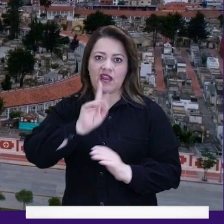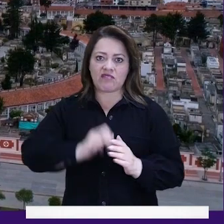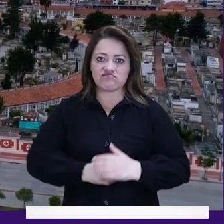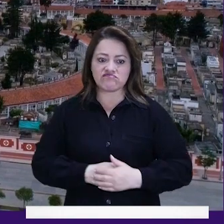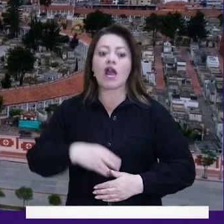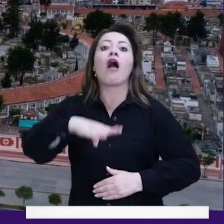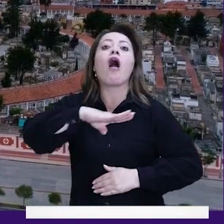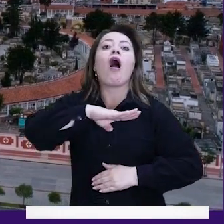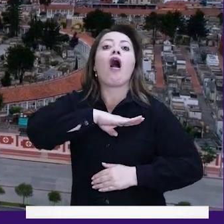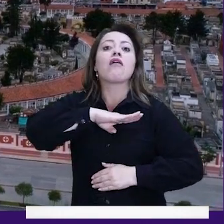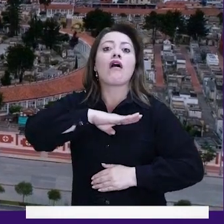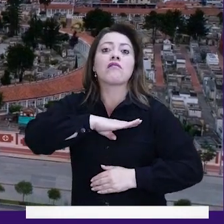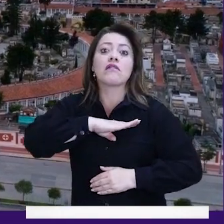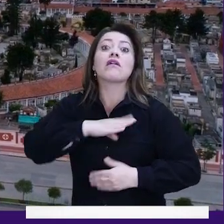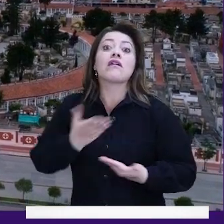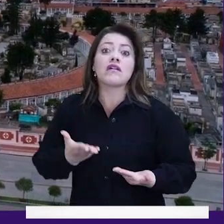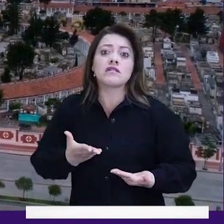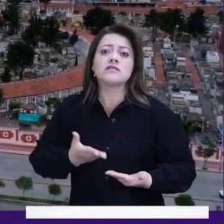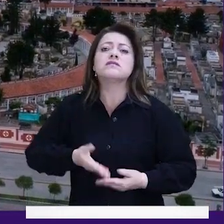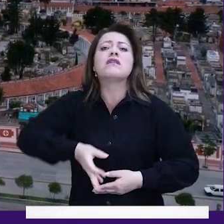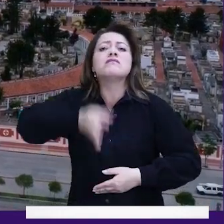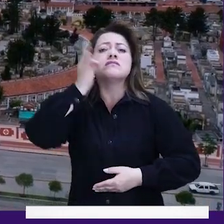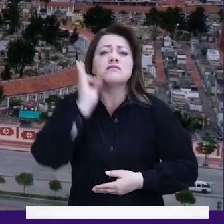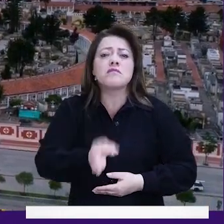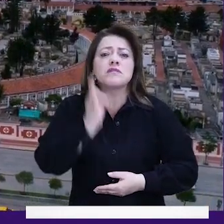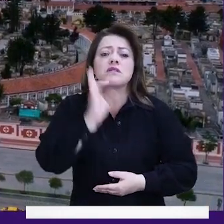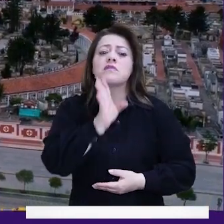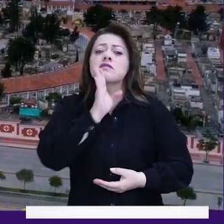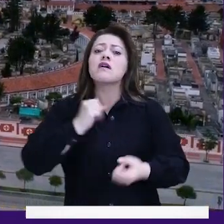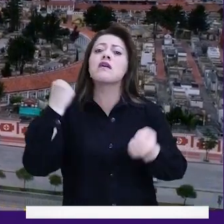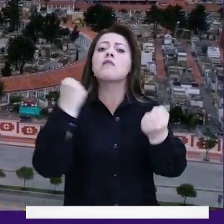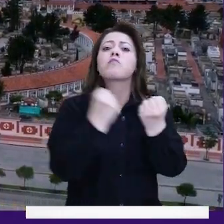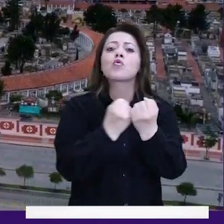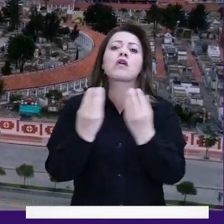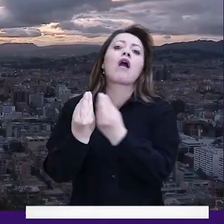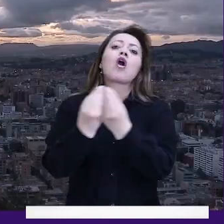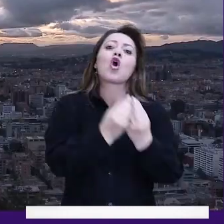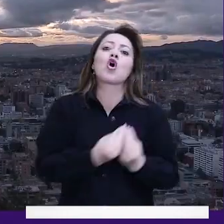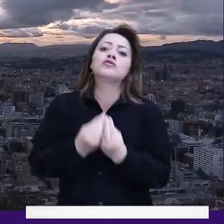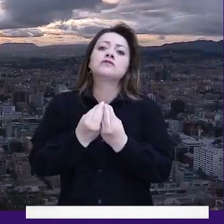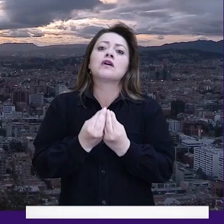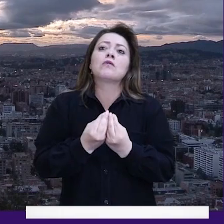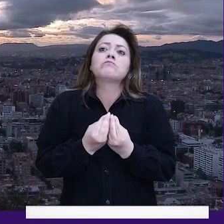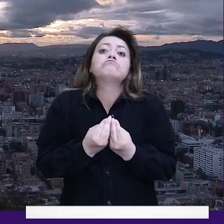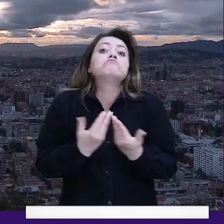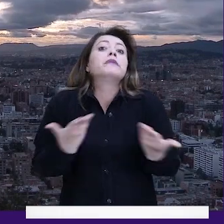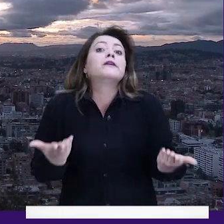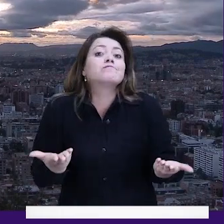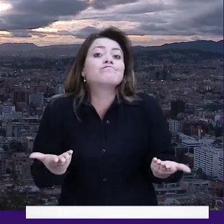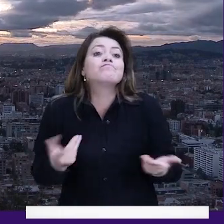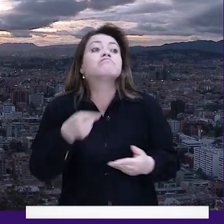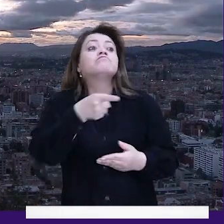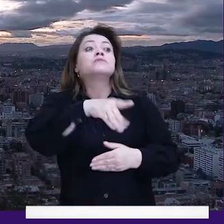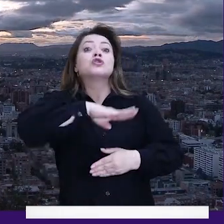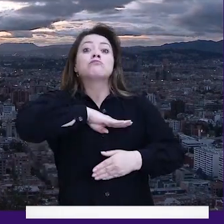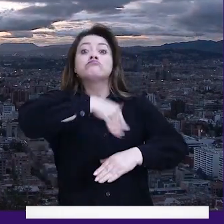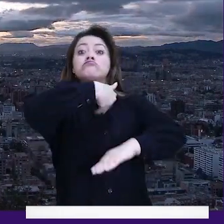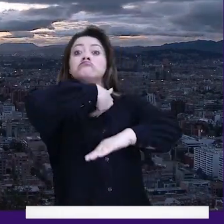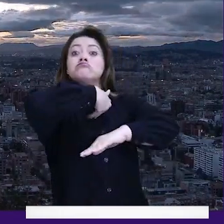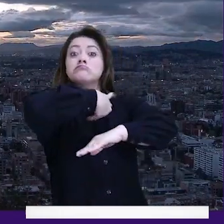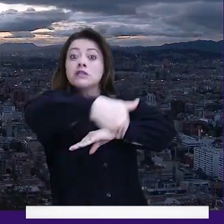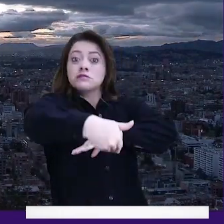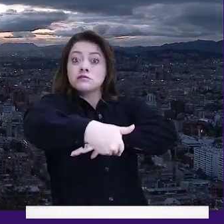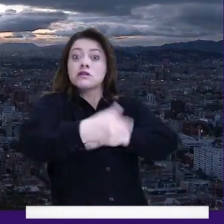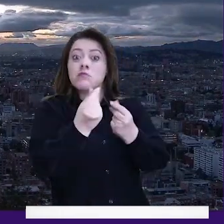ponernos de frente. La alcaldesa ha tenido de parte del Consejo todas las herramientas para poder actuar en seguridad. La plata que han